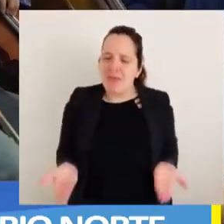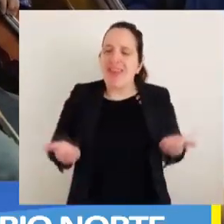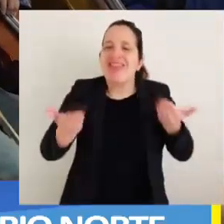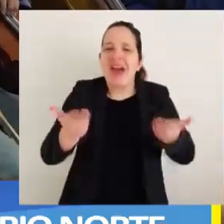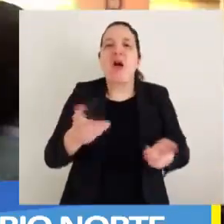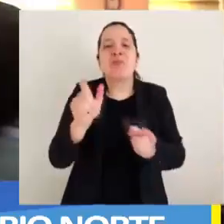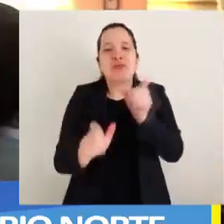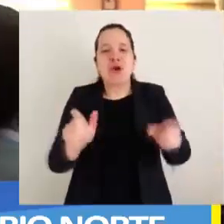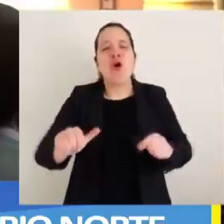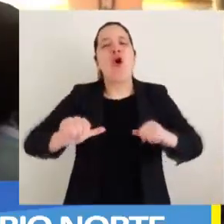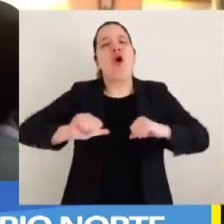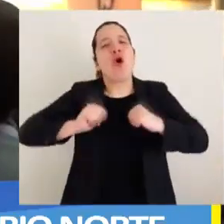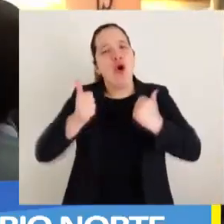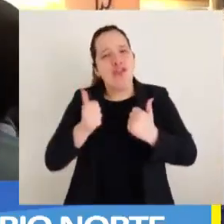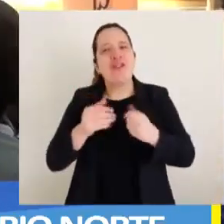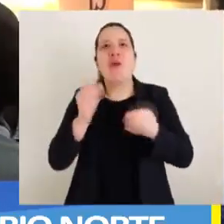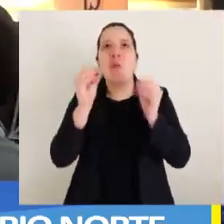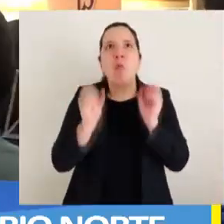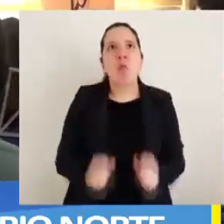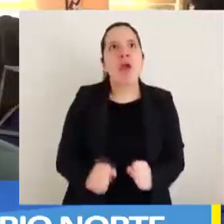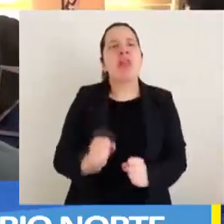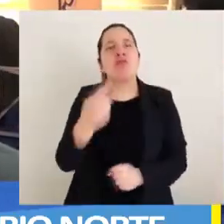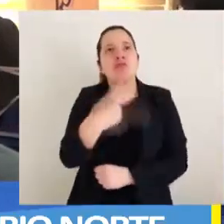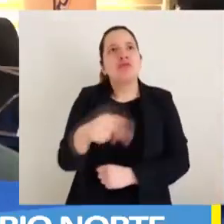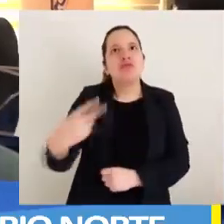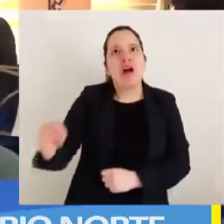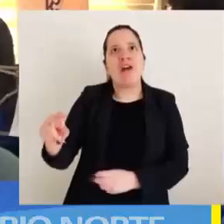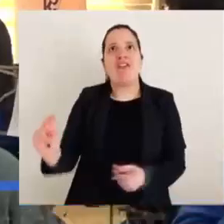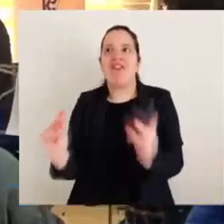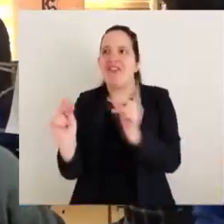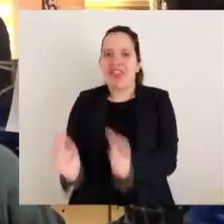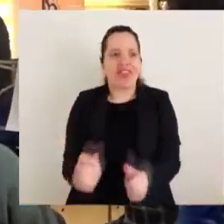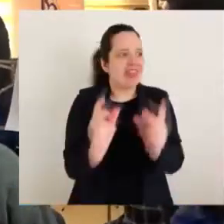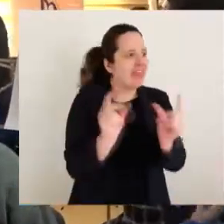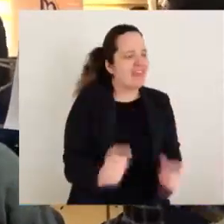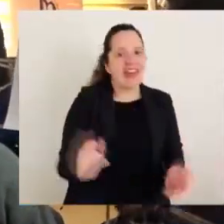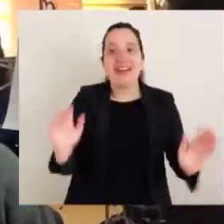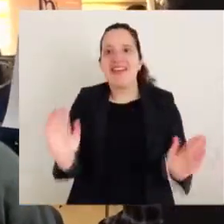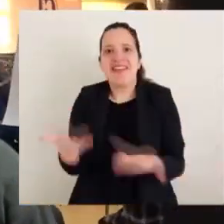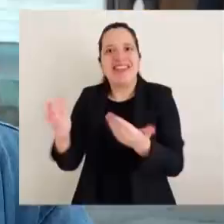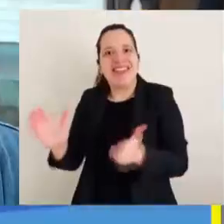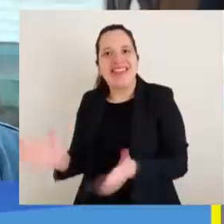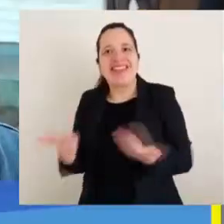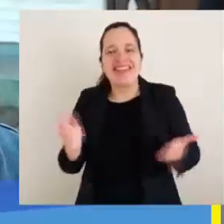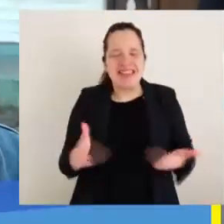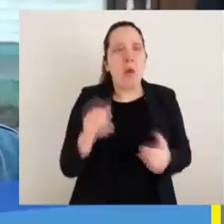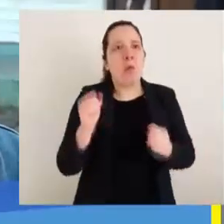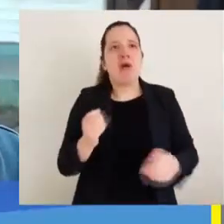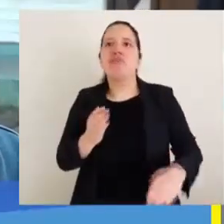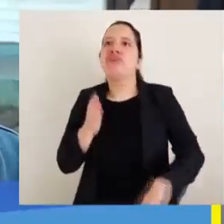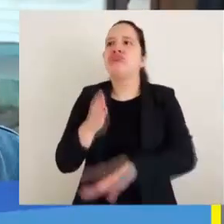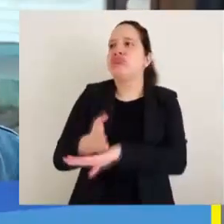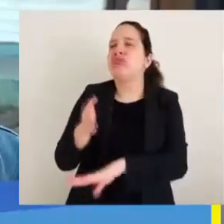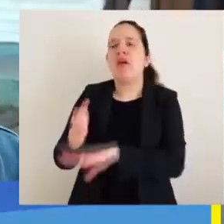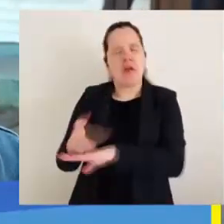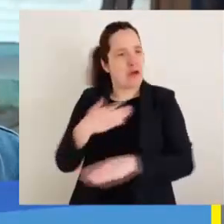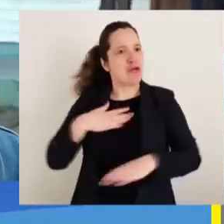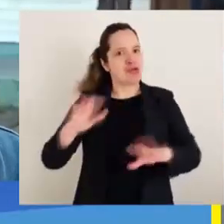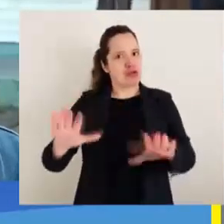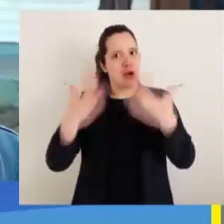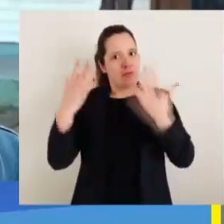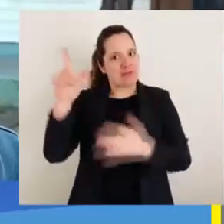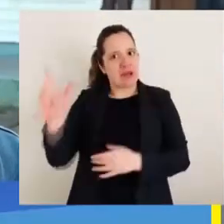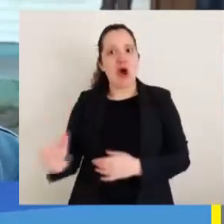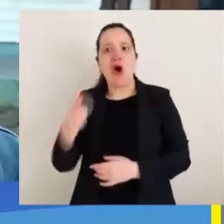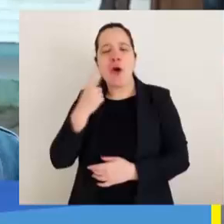que las y los jóvenes de la comuna puedan desarrollar sus habilidades y talentos. Hoy día nos sorprendieron con esta actividad con Manuel